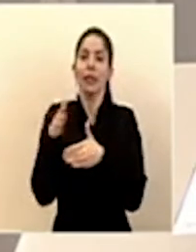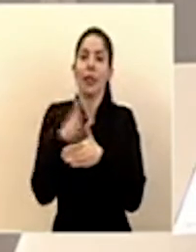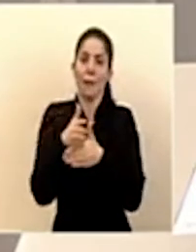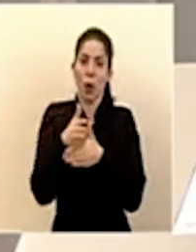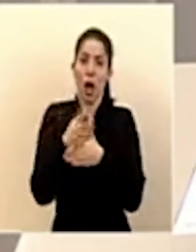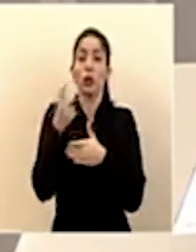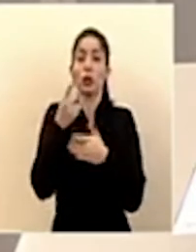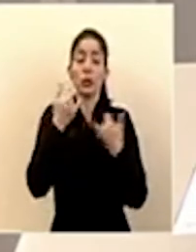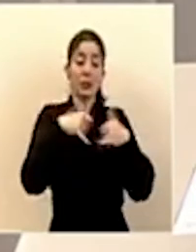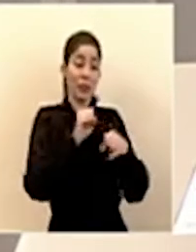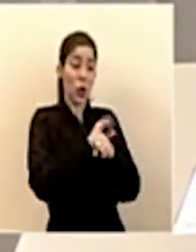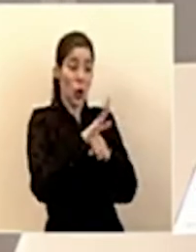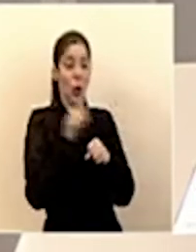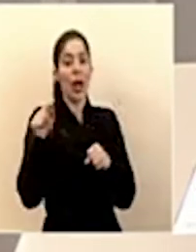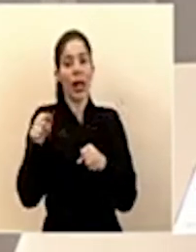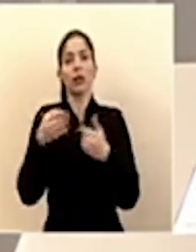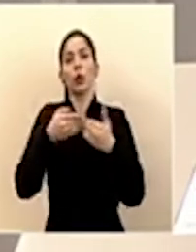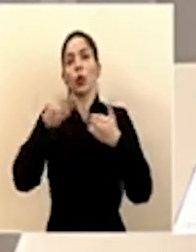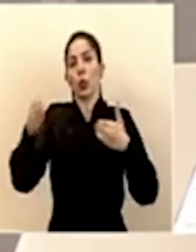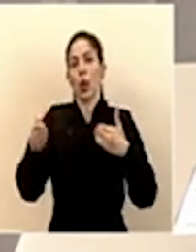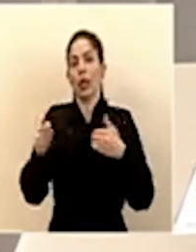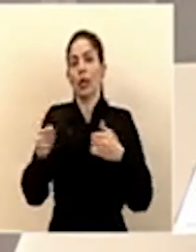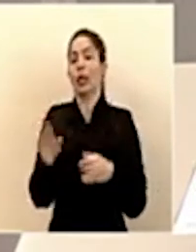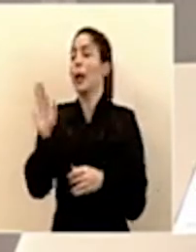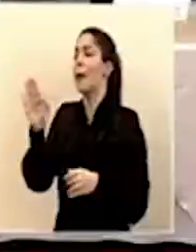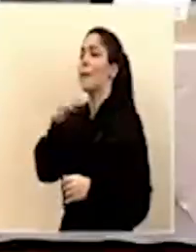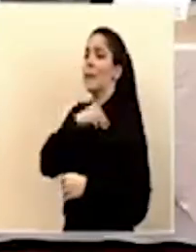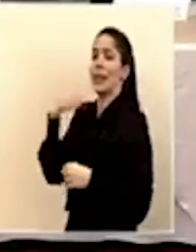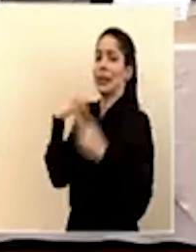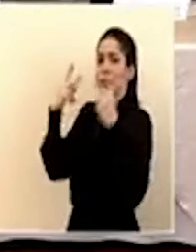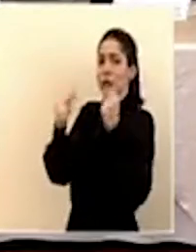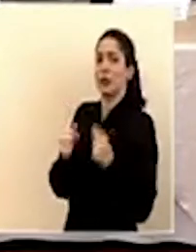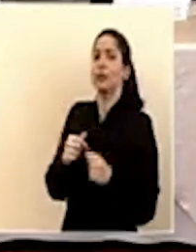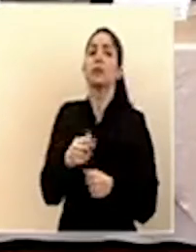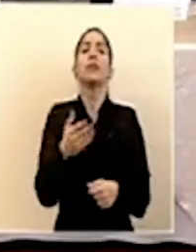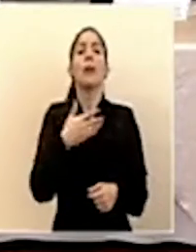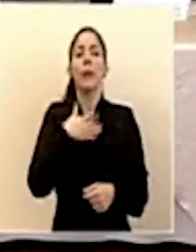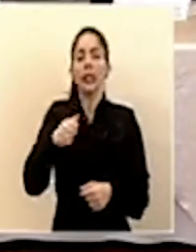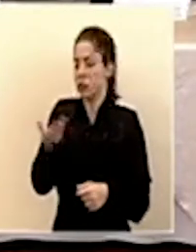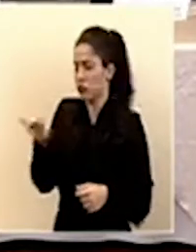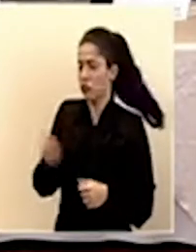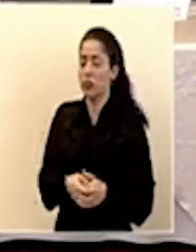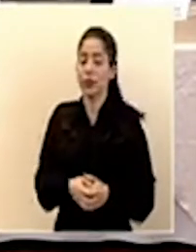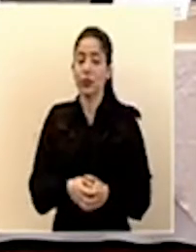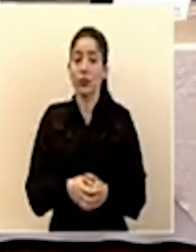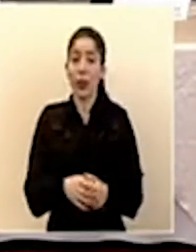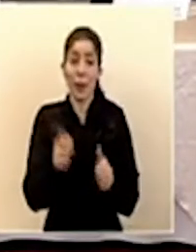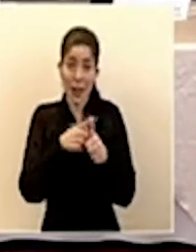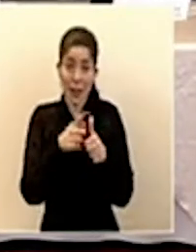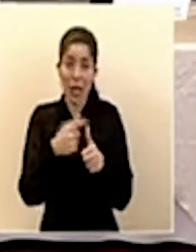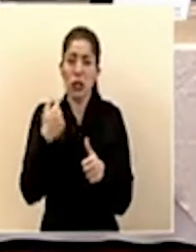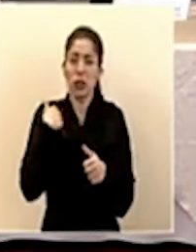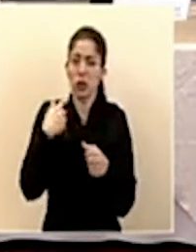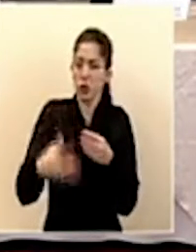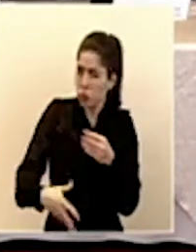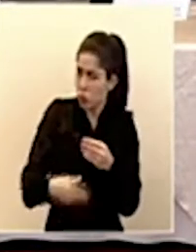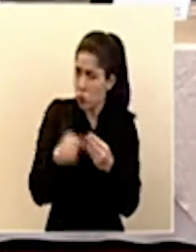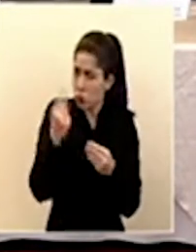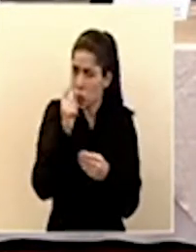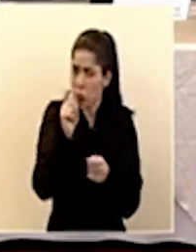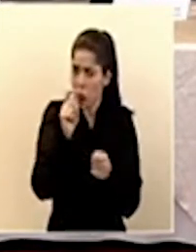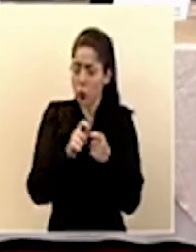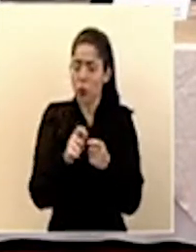del COVID-19. Señor ministro de Hacienda. Primero, añadir nada más que